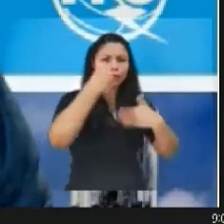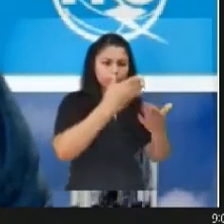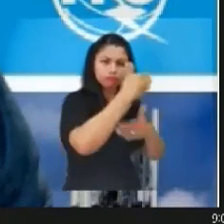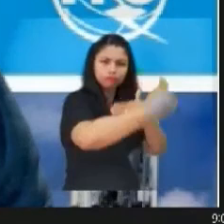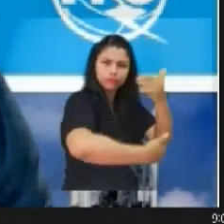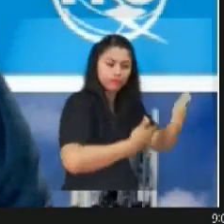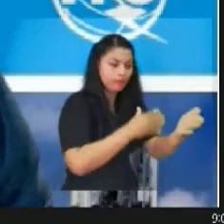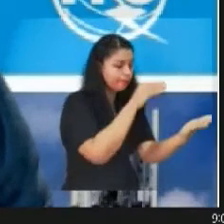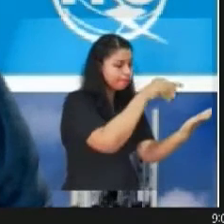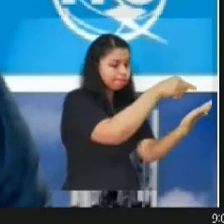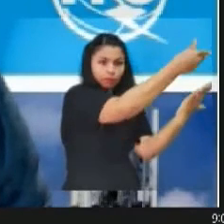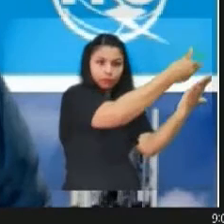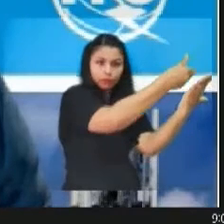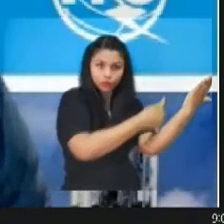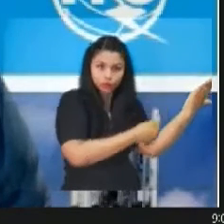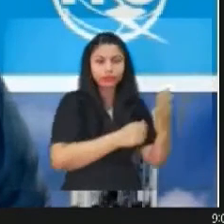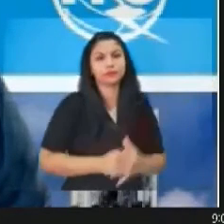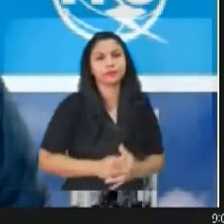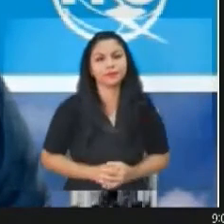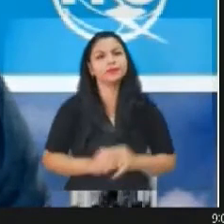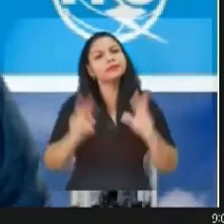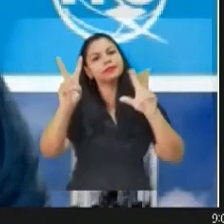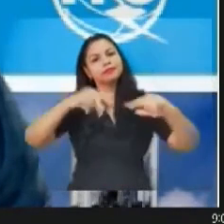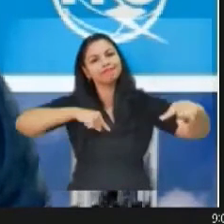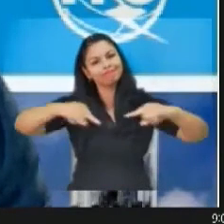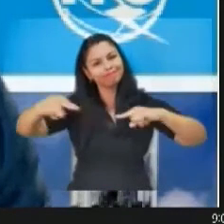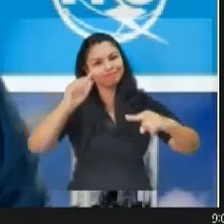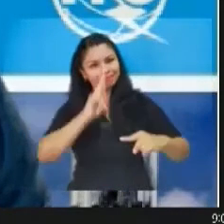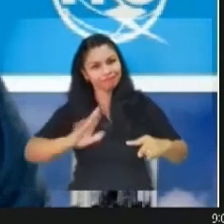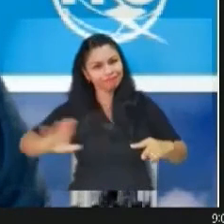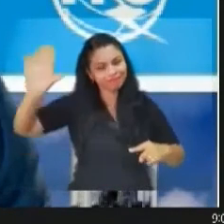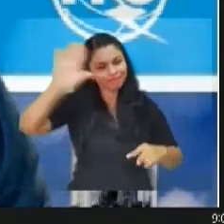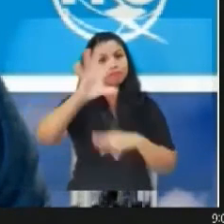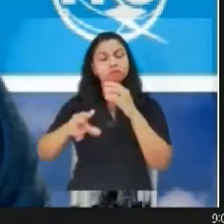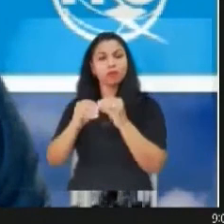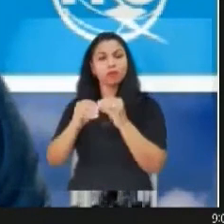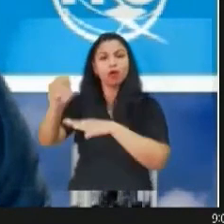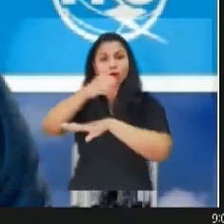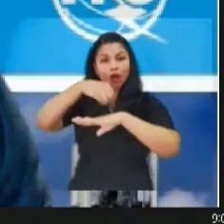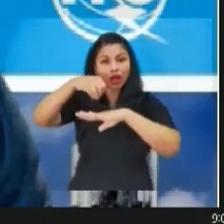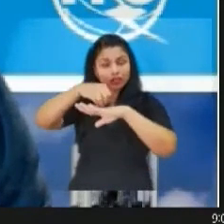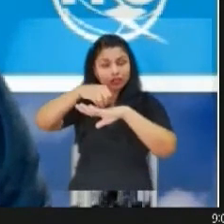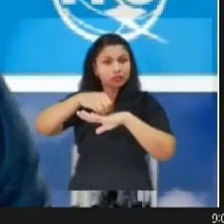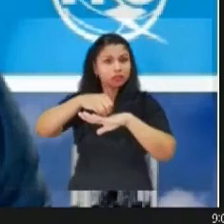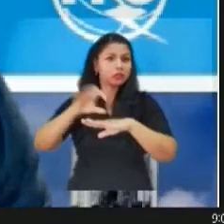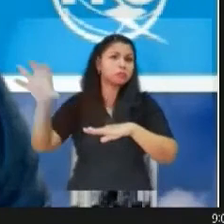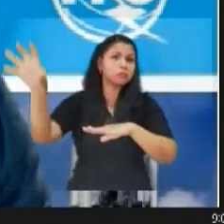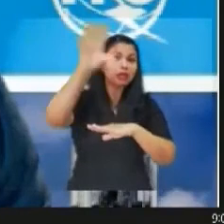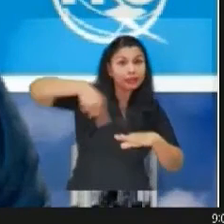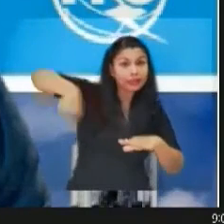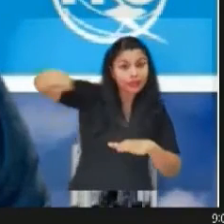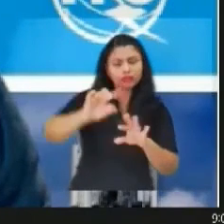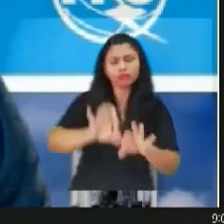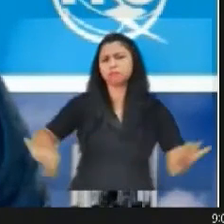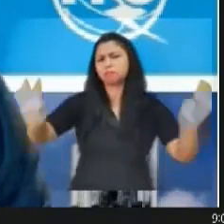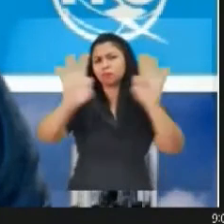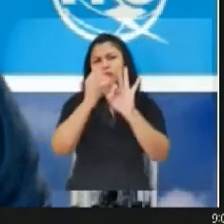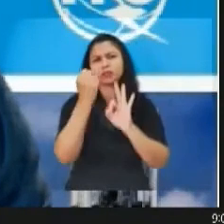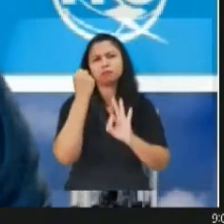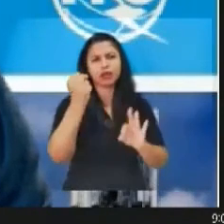Tanto el trabajo de las administraciones nacionales como el de las organizaciones regionales son vitales para el éxito de la conferencia.